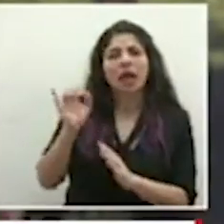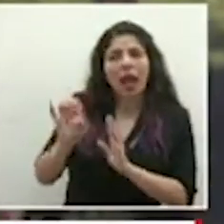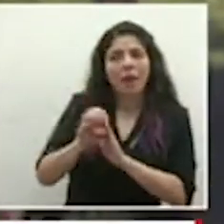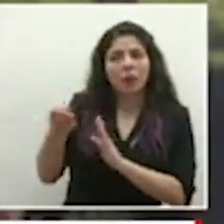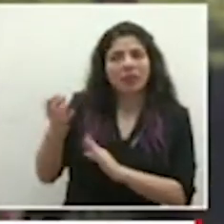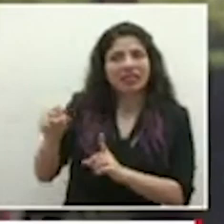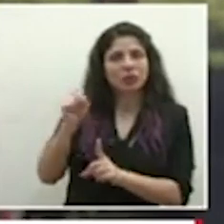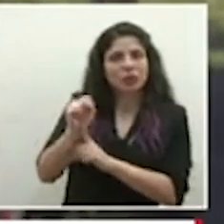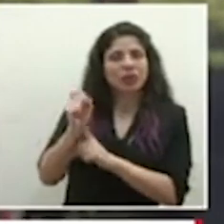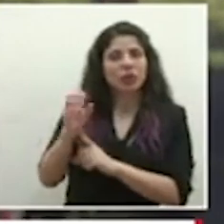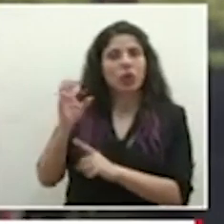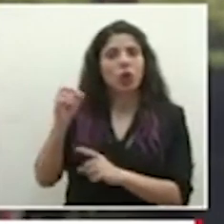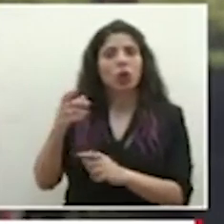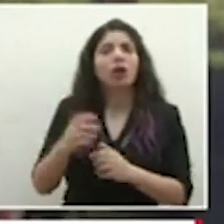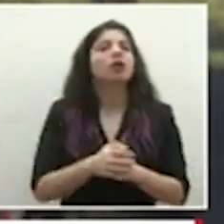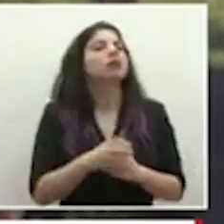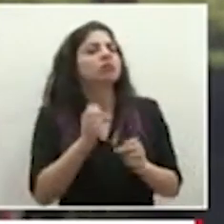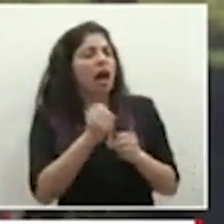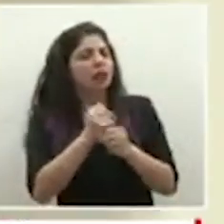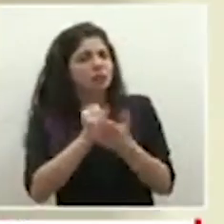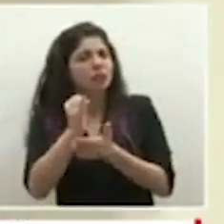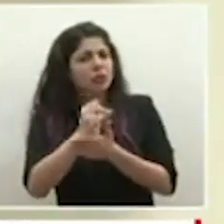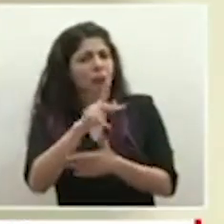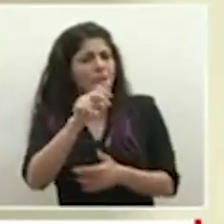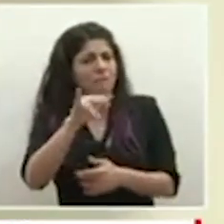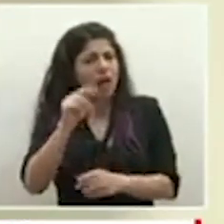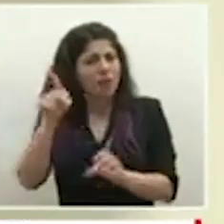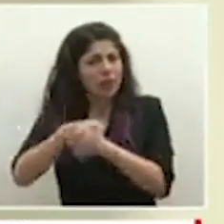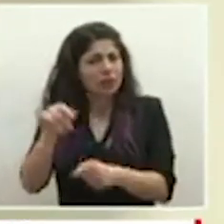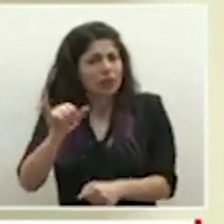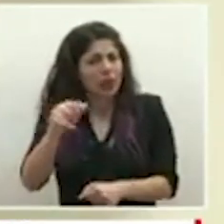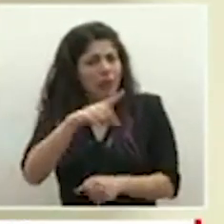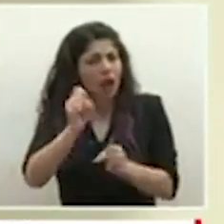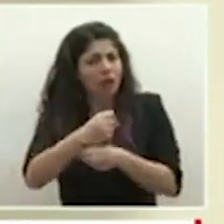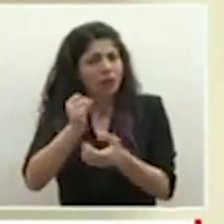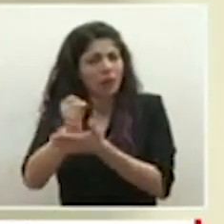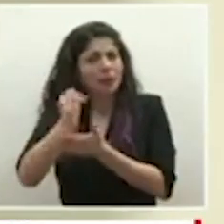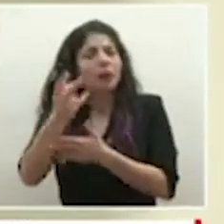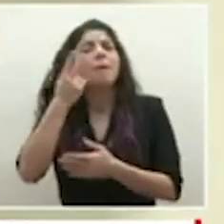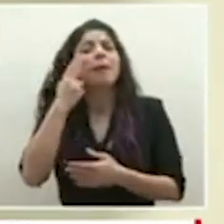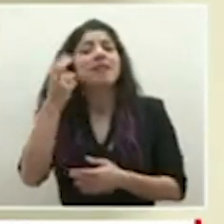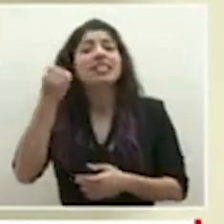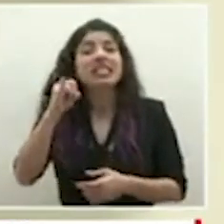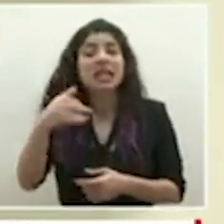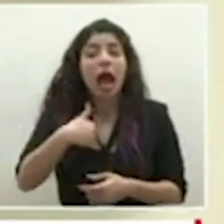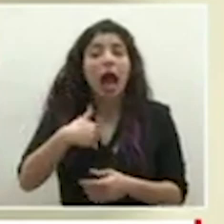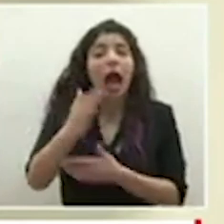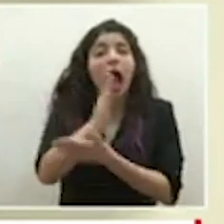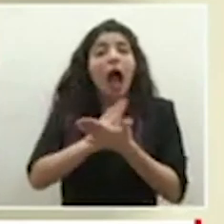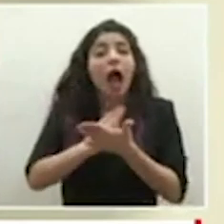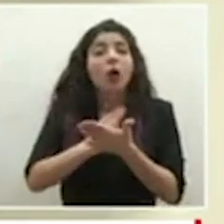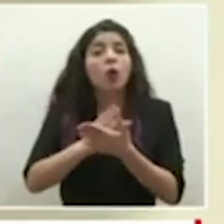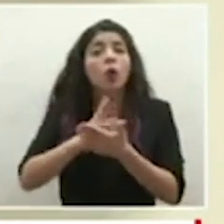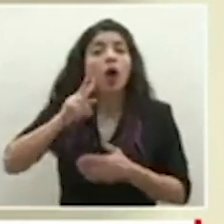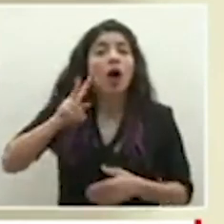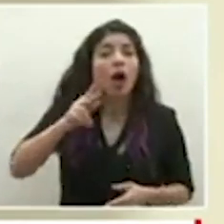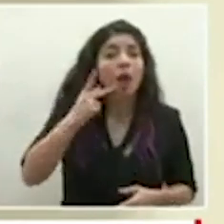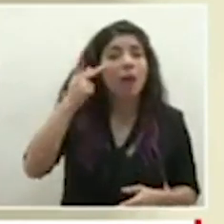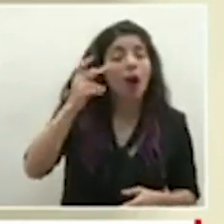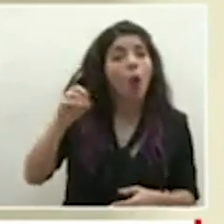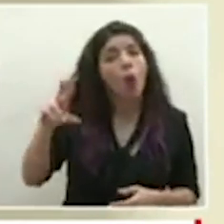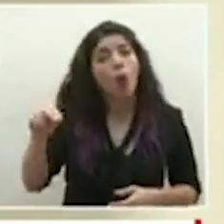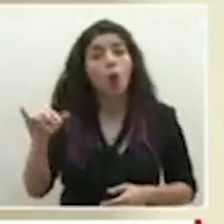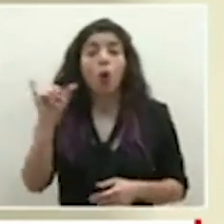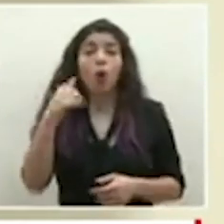este o un caso donde se presenta se hace la investigación ellos también participan y hacen la investigación justamente para ver si eventualmente hubo algún tipo de negligencia como